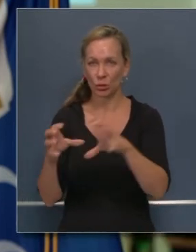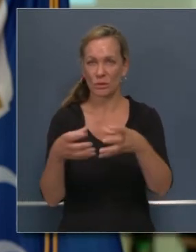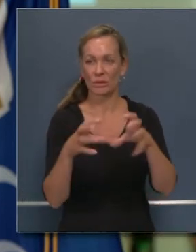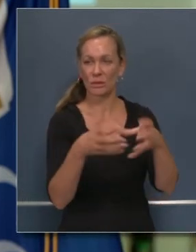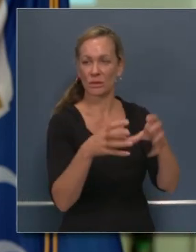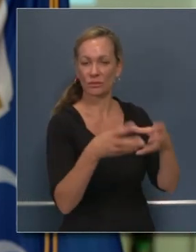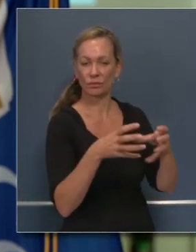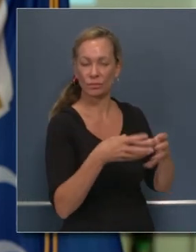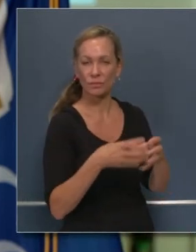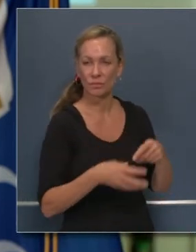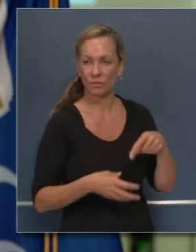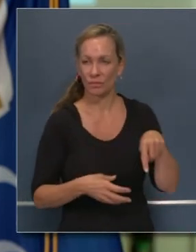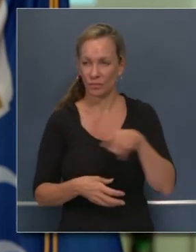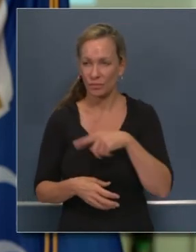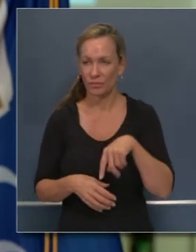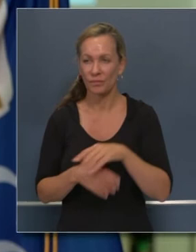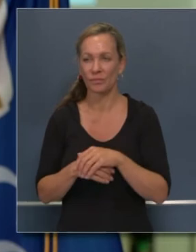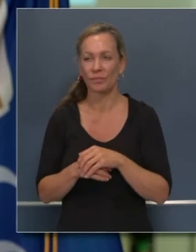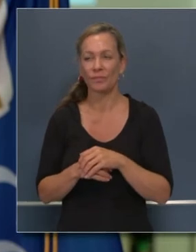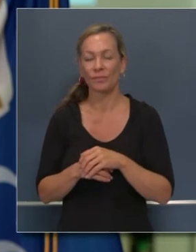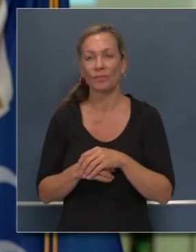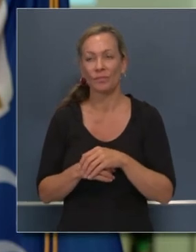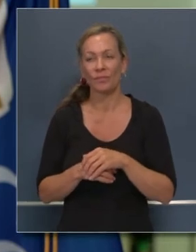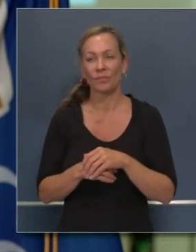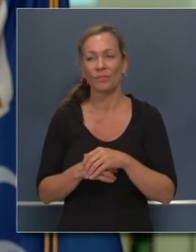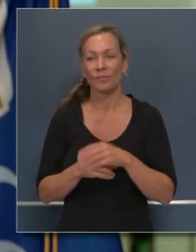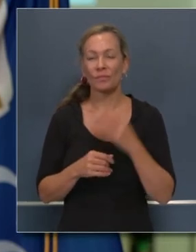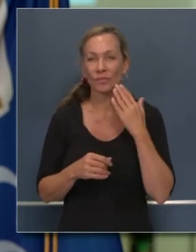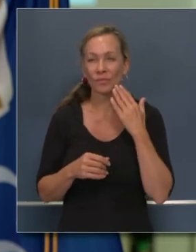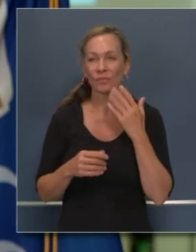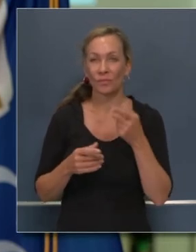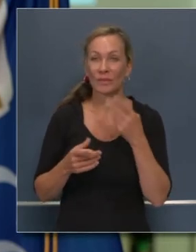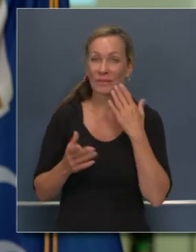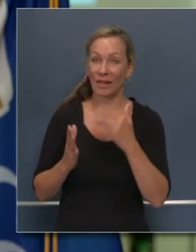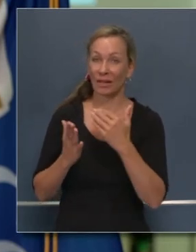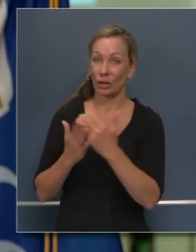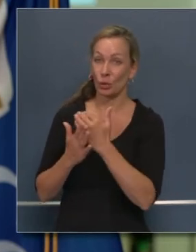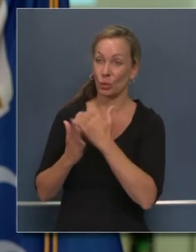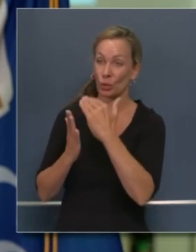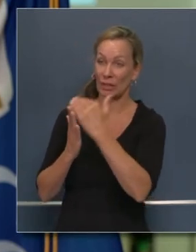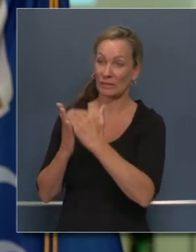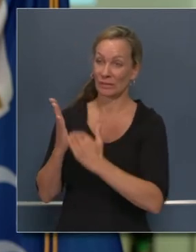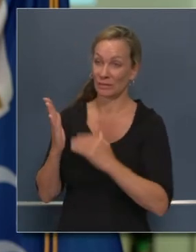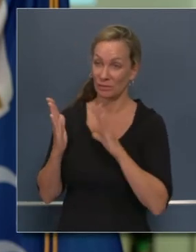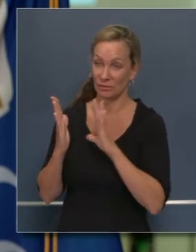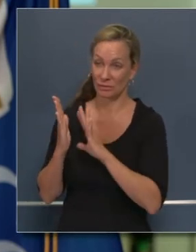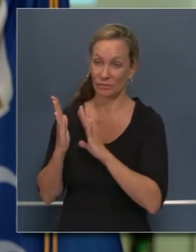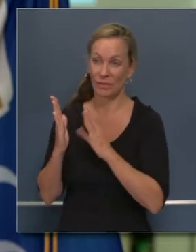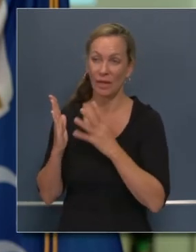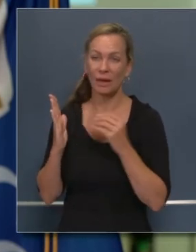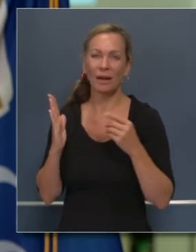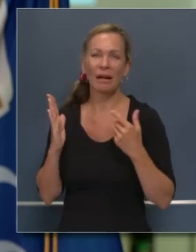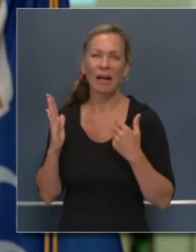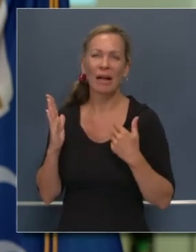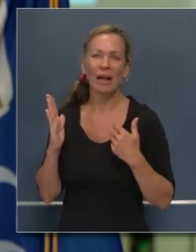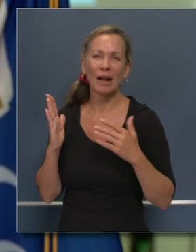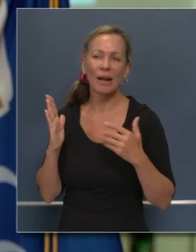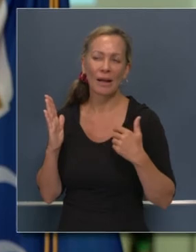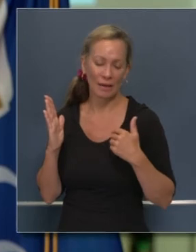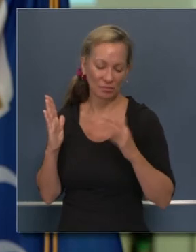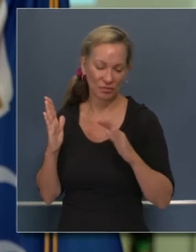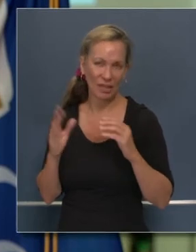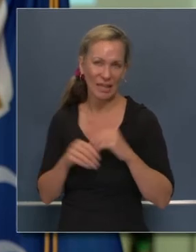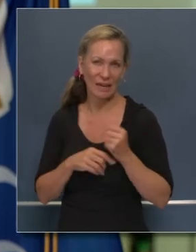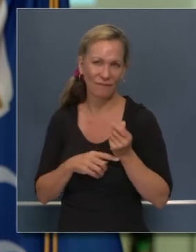eso sea publicado. Creo que quedarán muy contentos por el progreso que hemos hecho este fin de semana y habrá más progreso en los